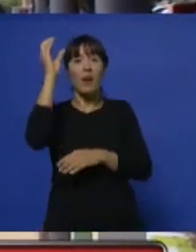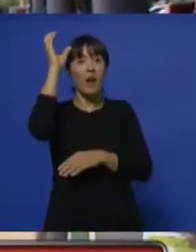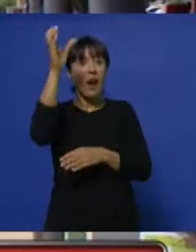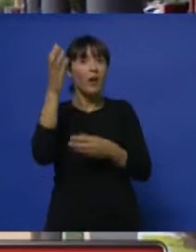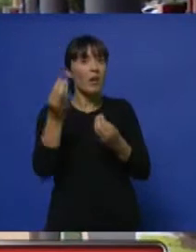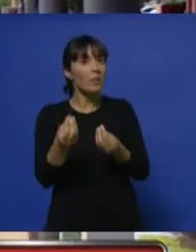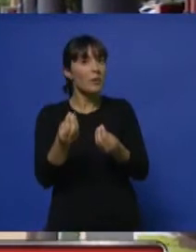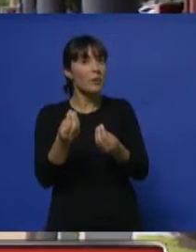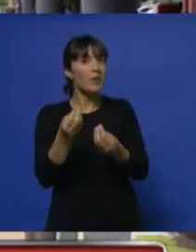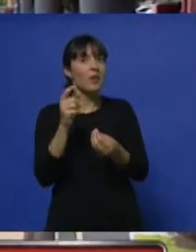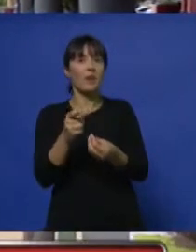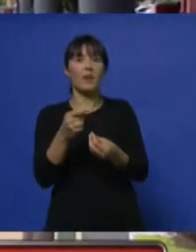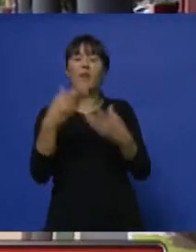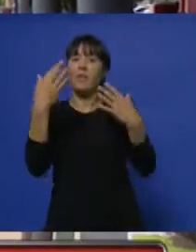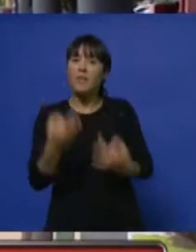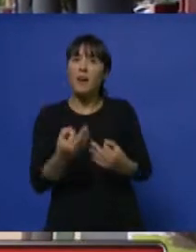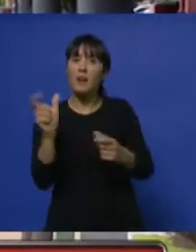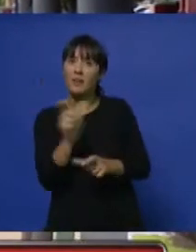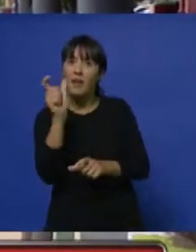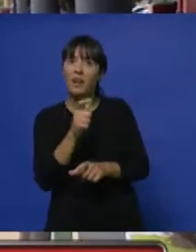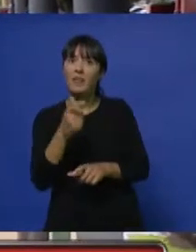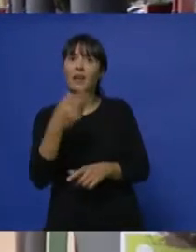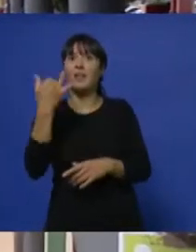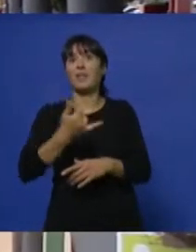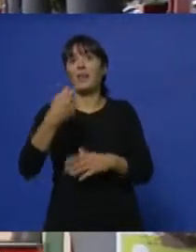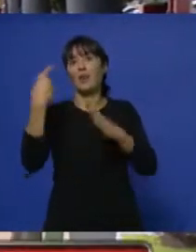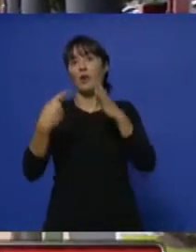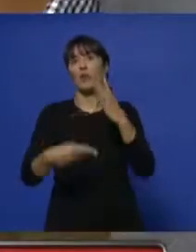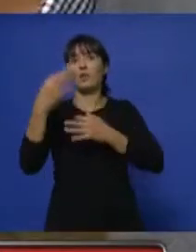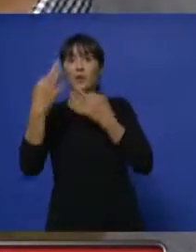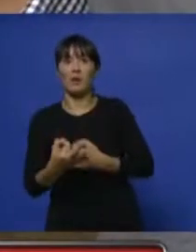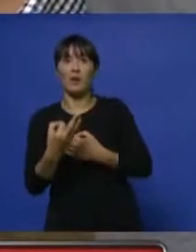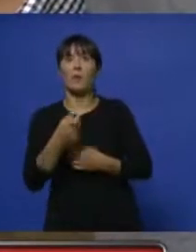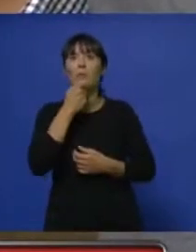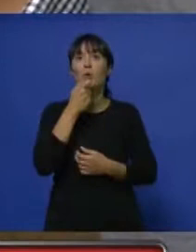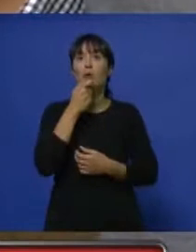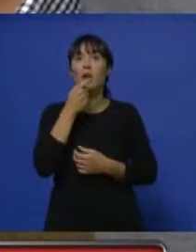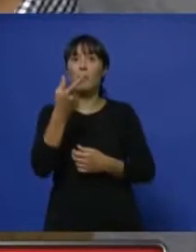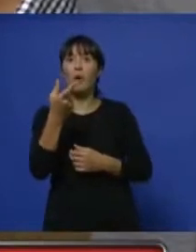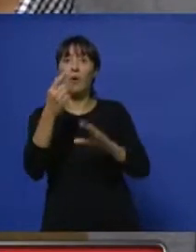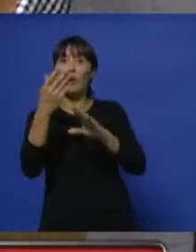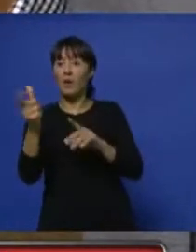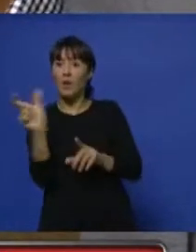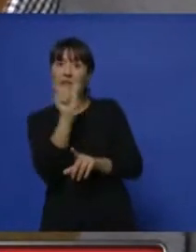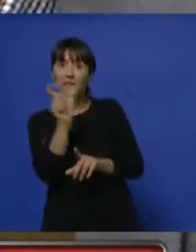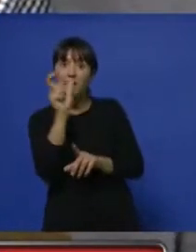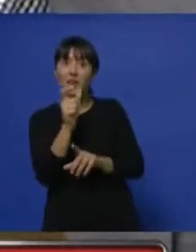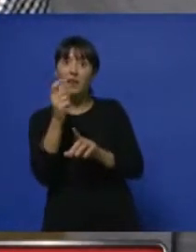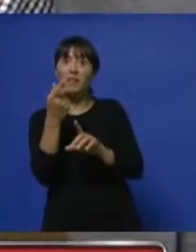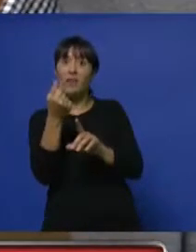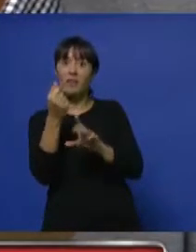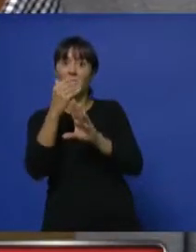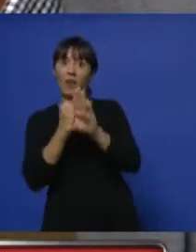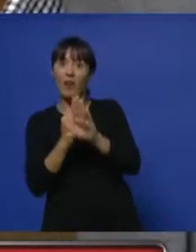que tiene la utilización de la tarjeta y que no lo tiene el pago en efectivo. Por ejemplo, los menores costos o el transporte